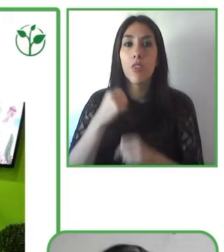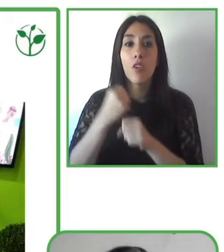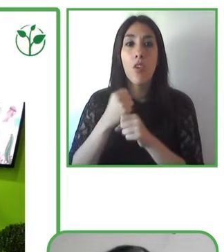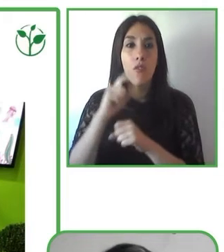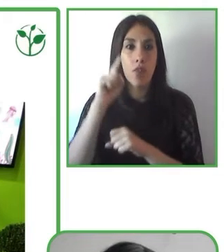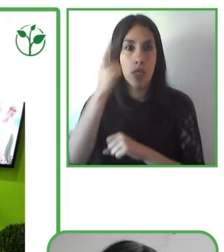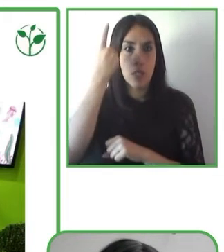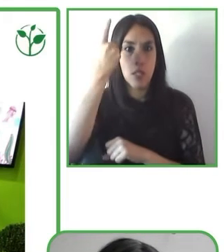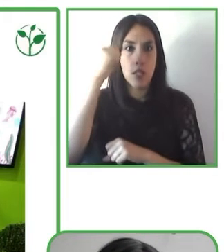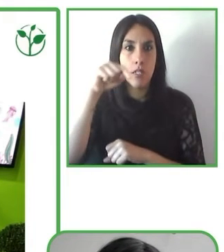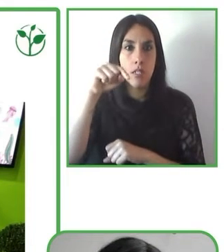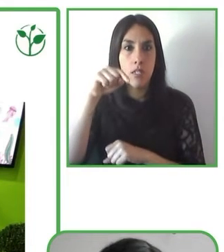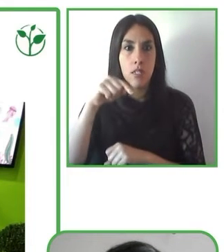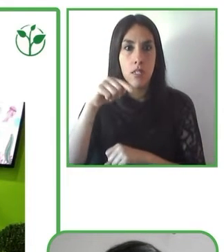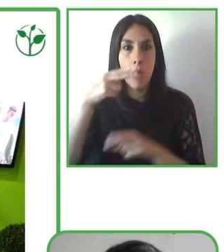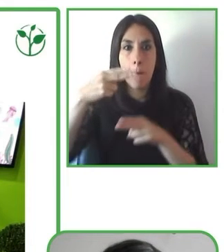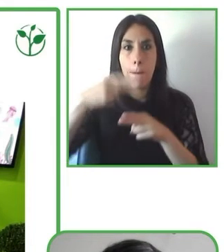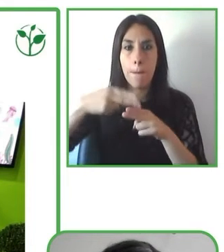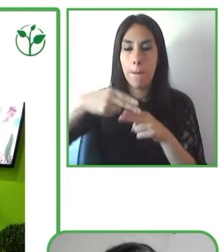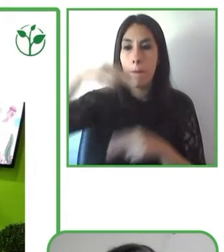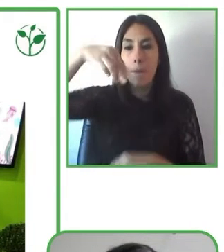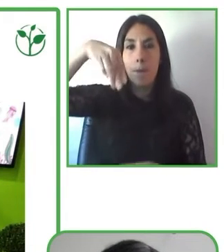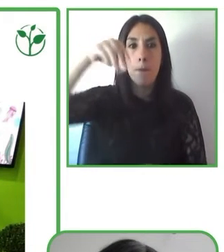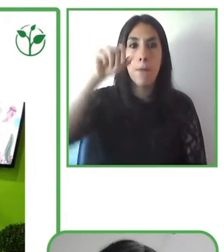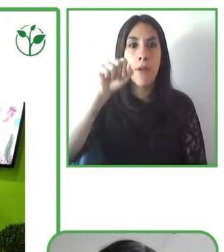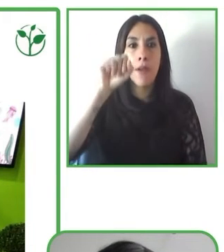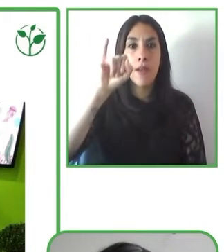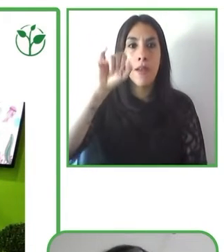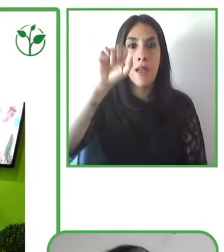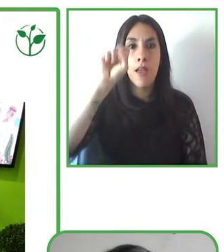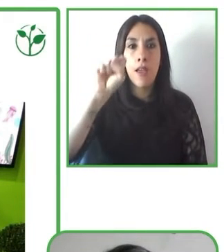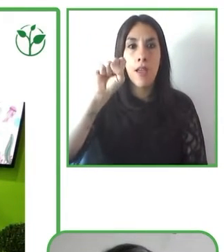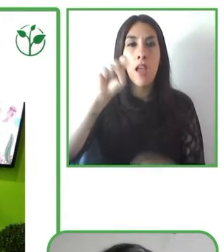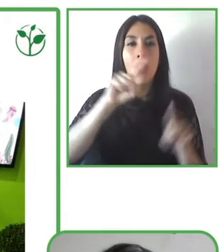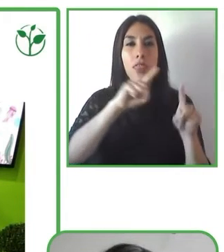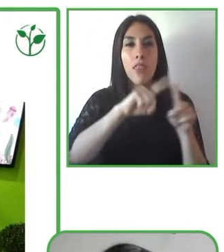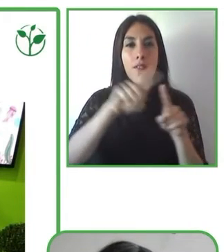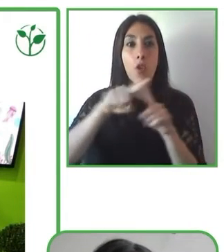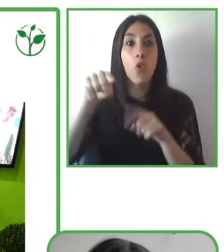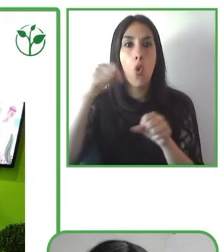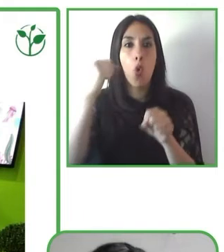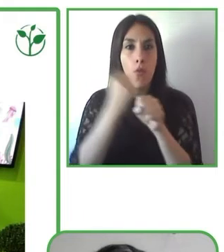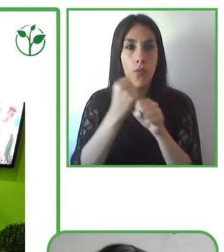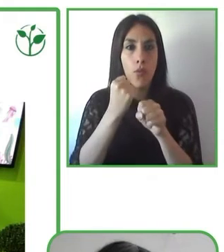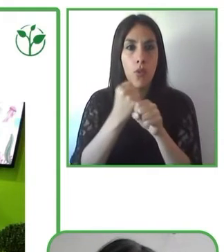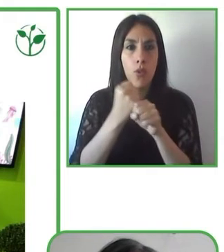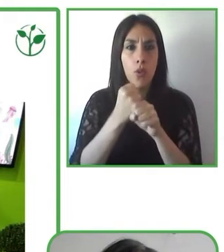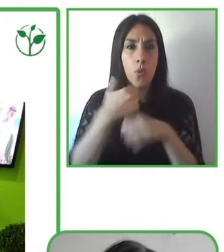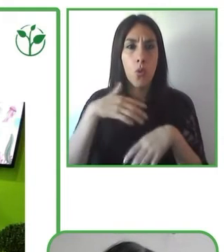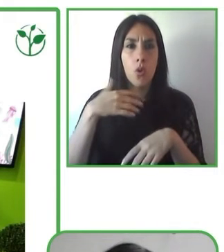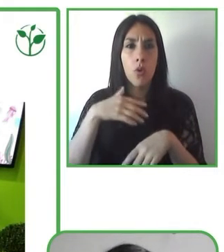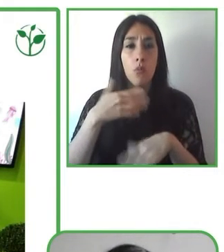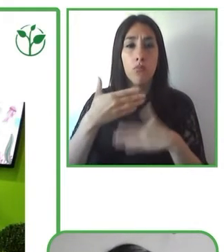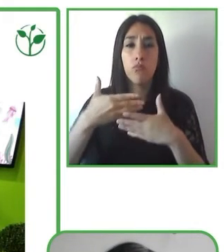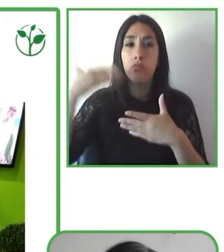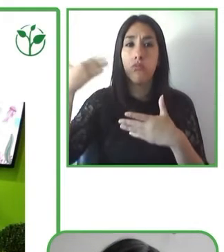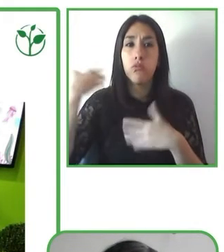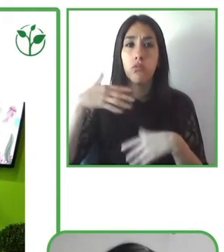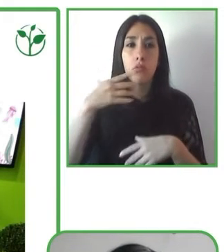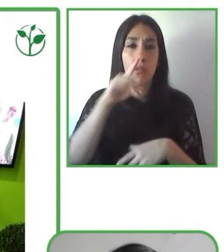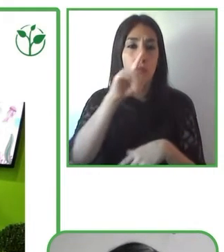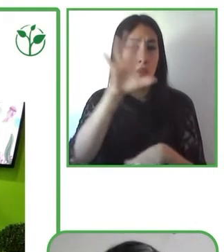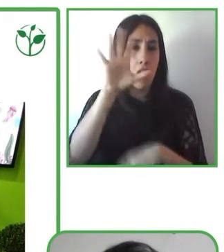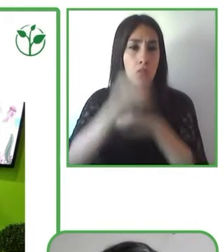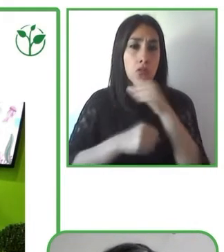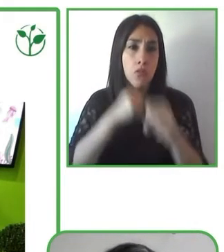mucho tiempo con asesoría a proyectos y programas de educación y cultura inclusiva. Con el